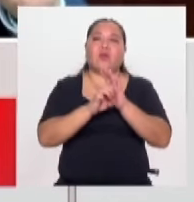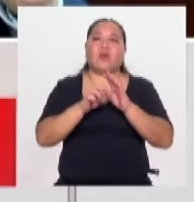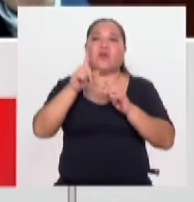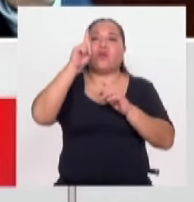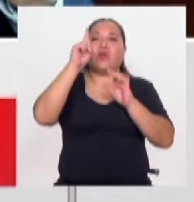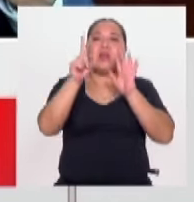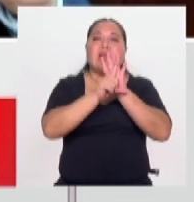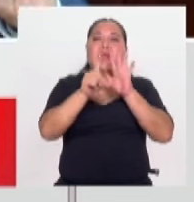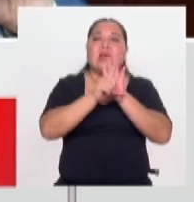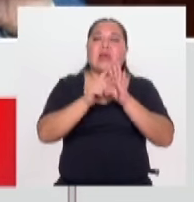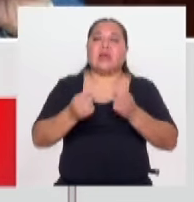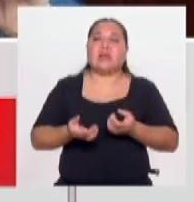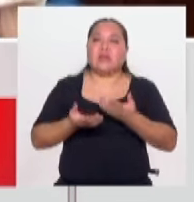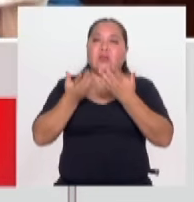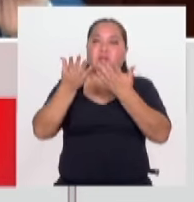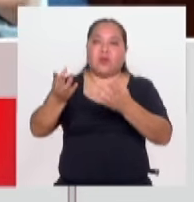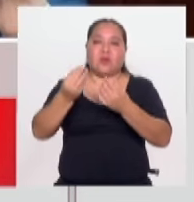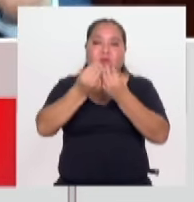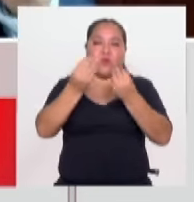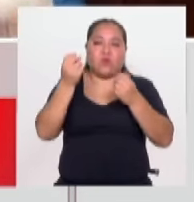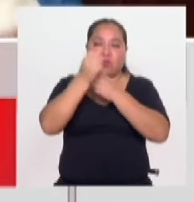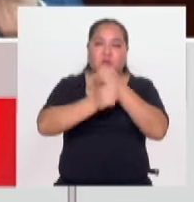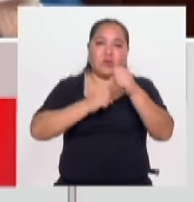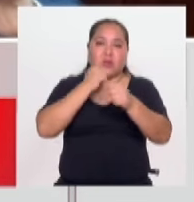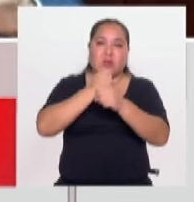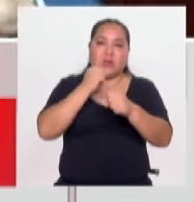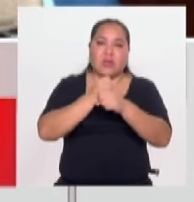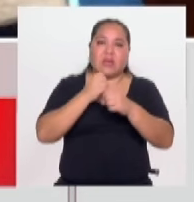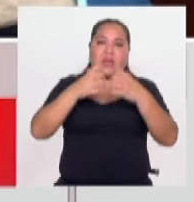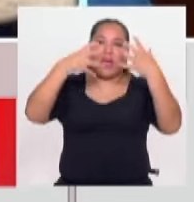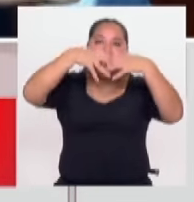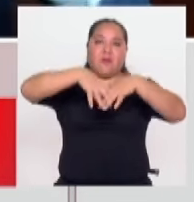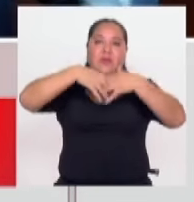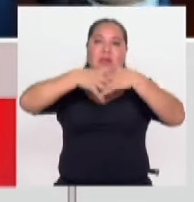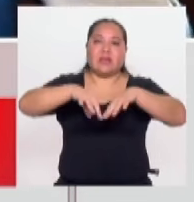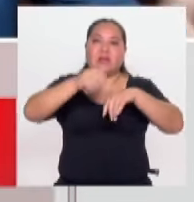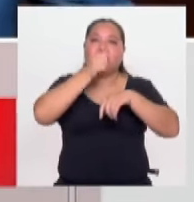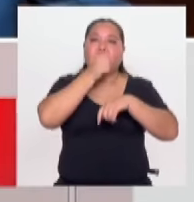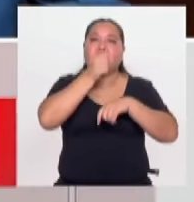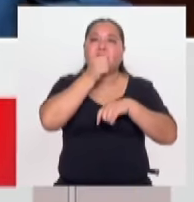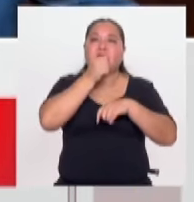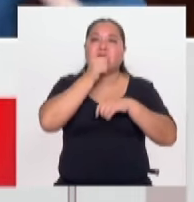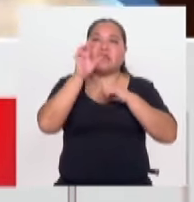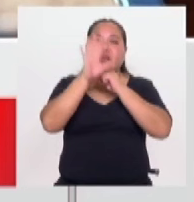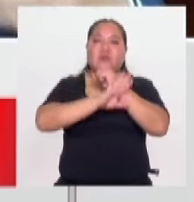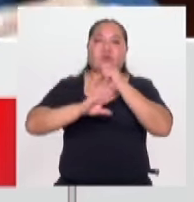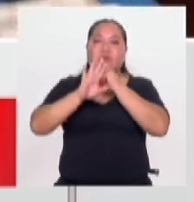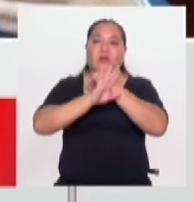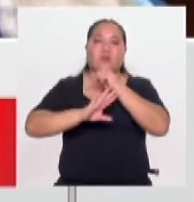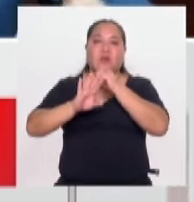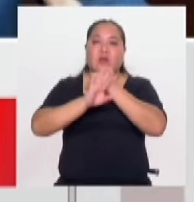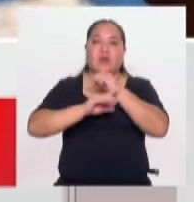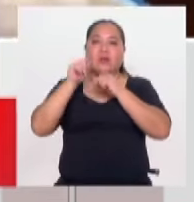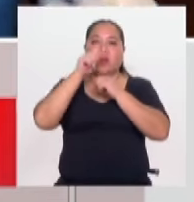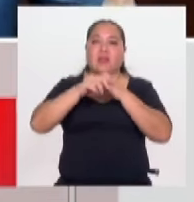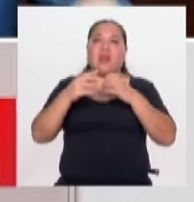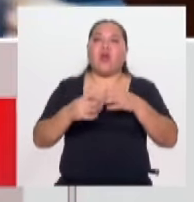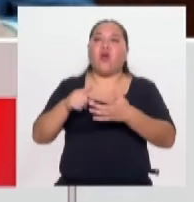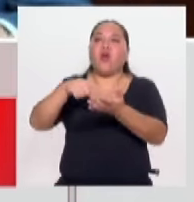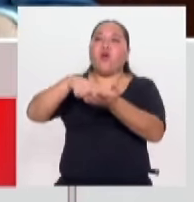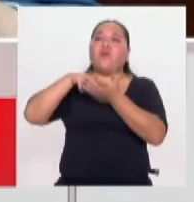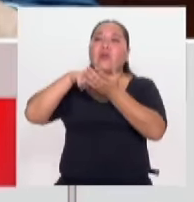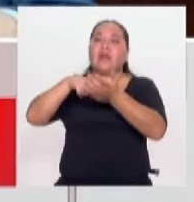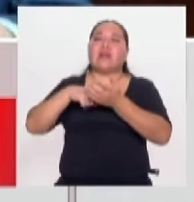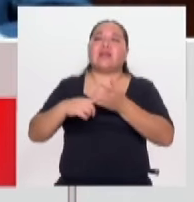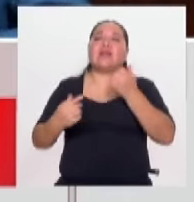hace muchos años que establece que las empresas privadas de seguridad están obligadas a colaborar con la Policía